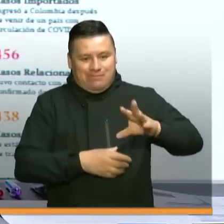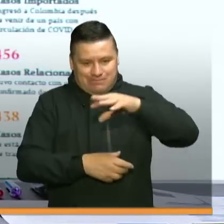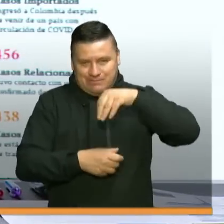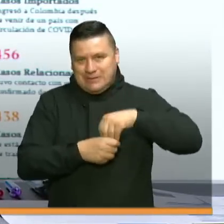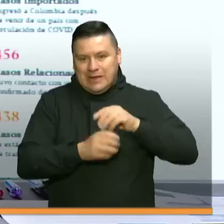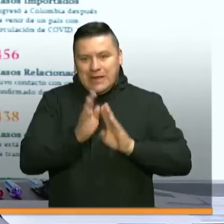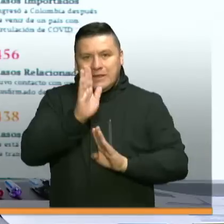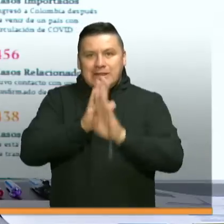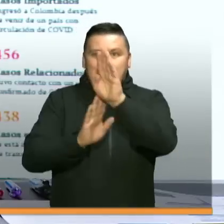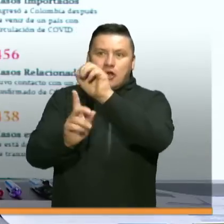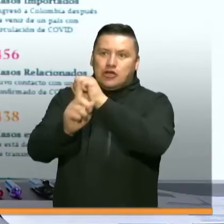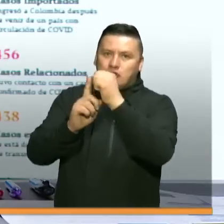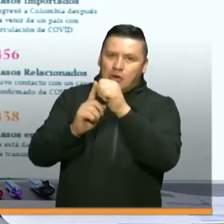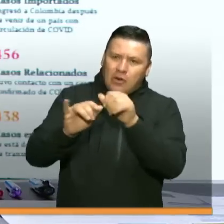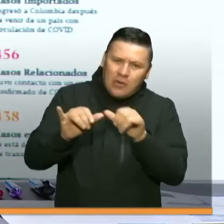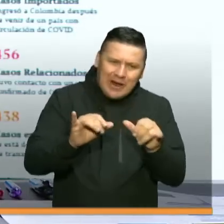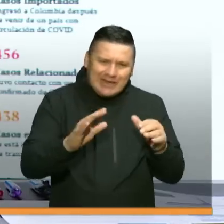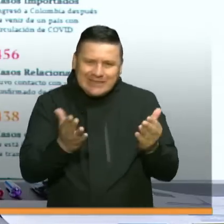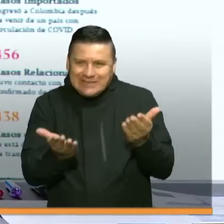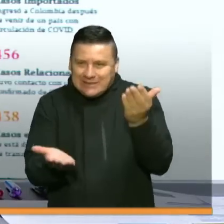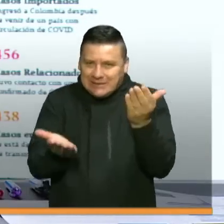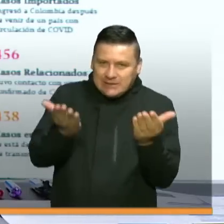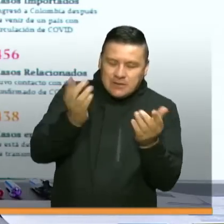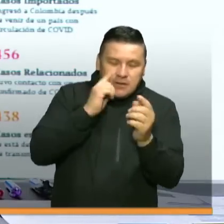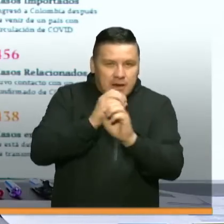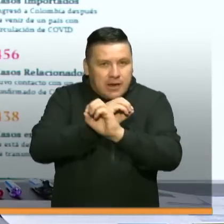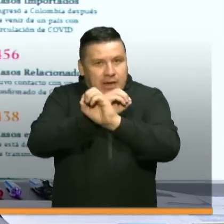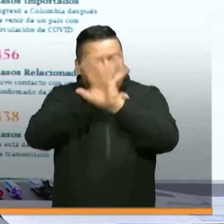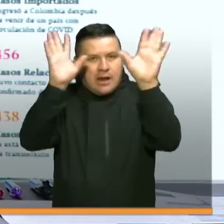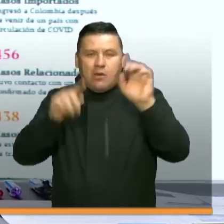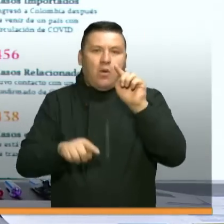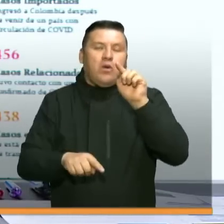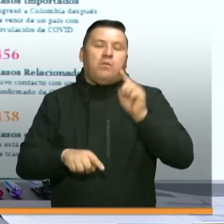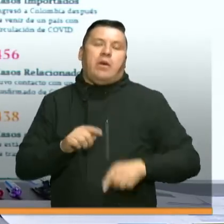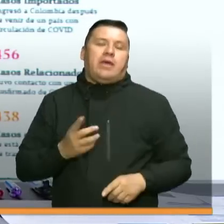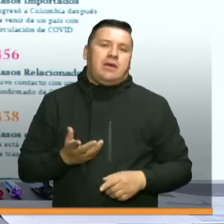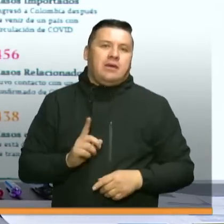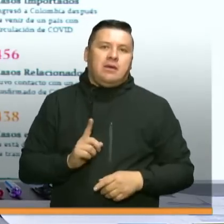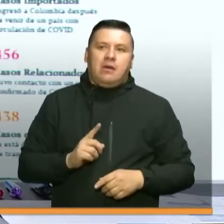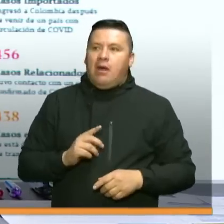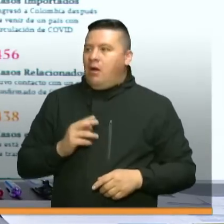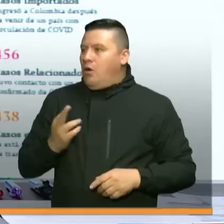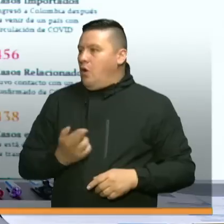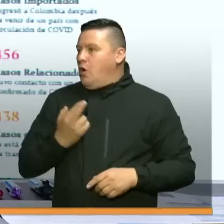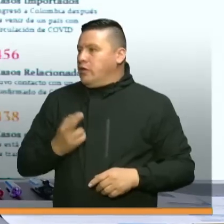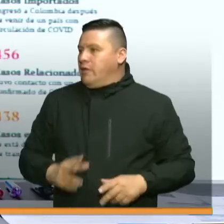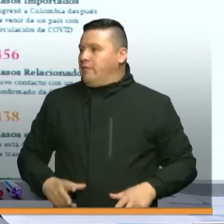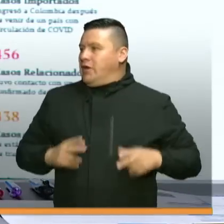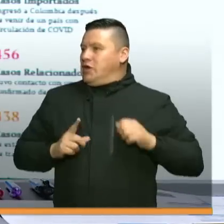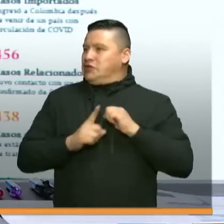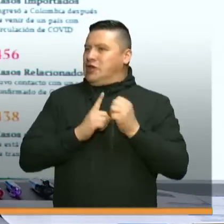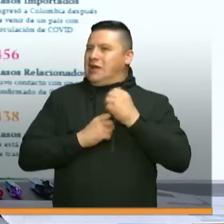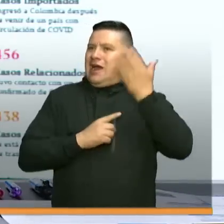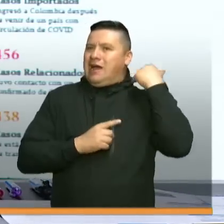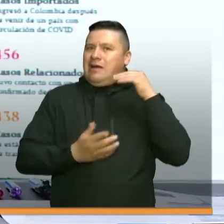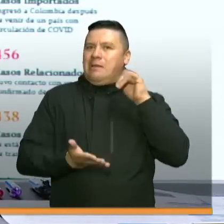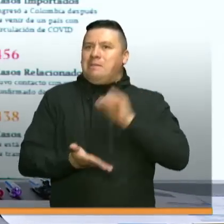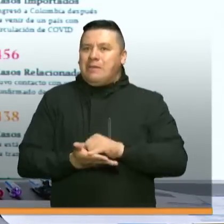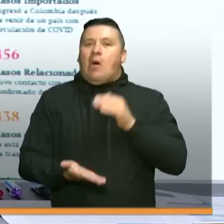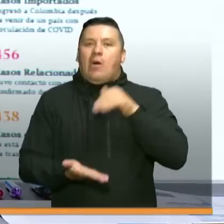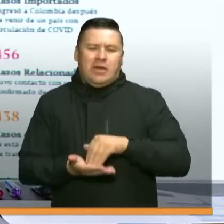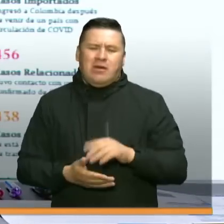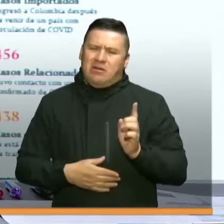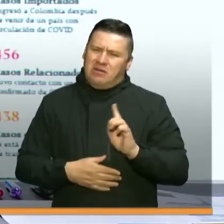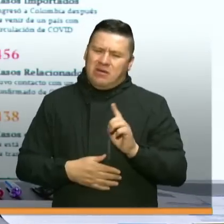con el desarrollo social y donde nosotros tengamos claro que no se trata de retomar una vida social como la teníamos antes,